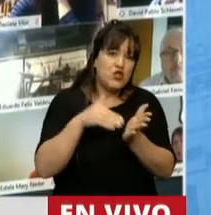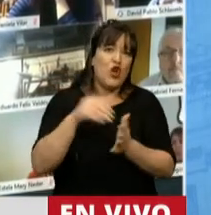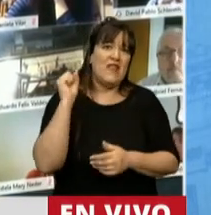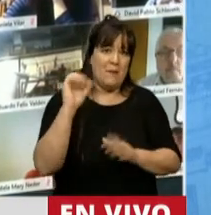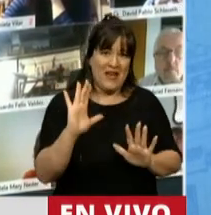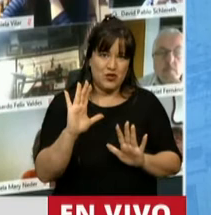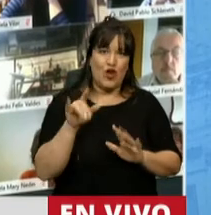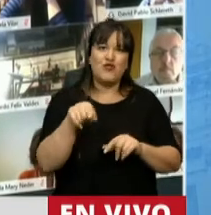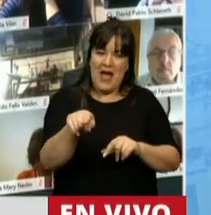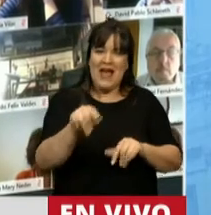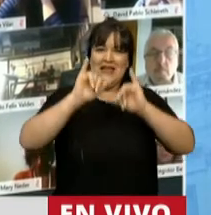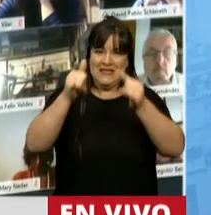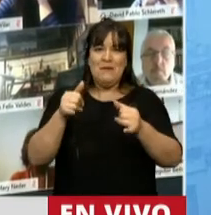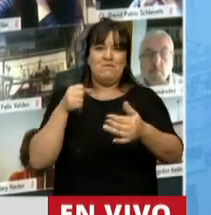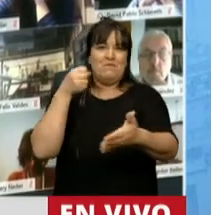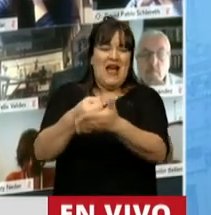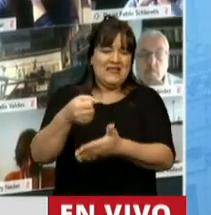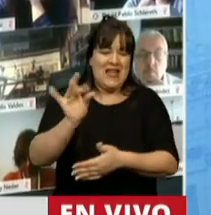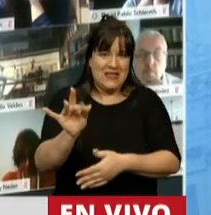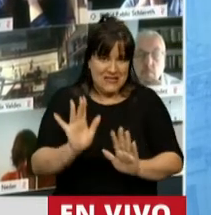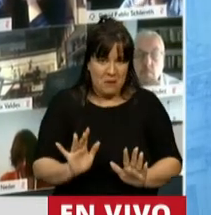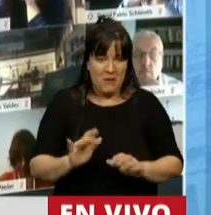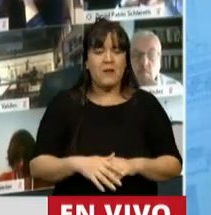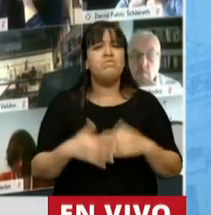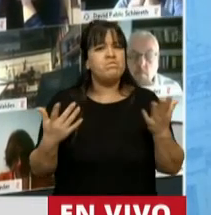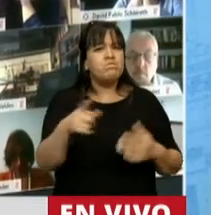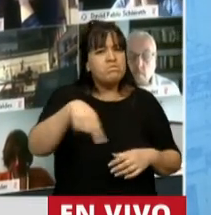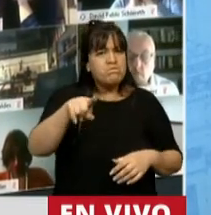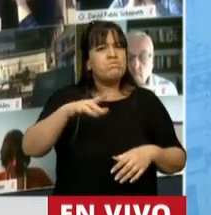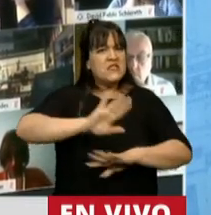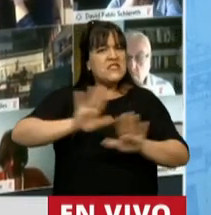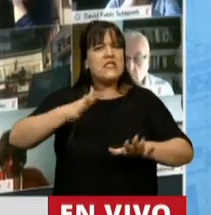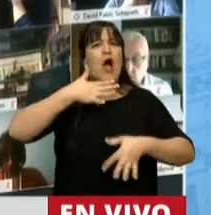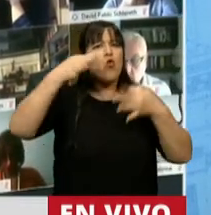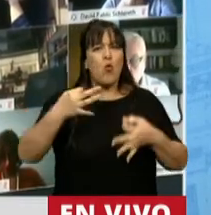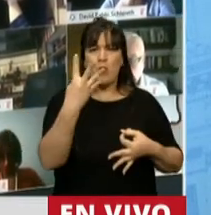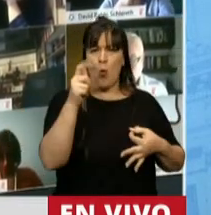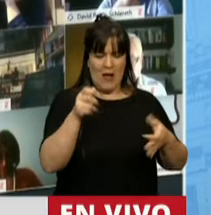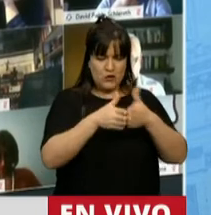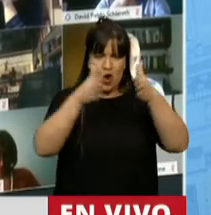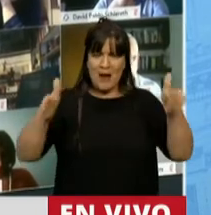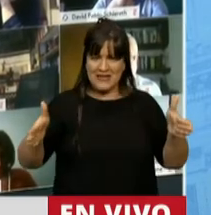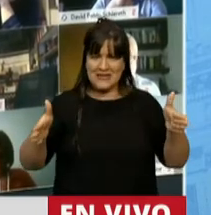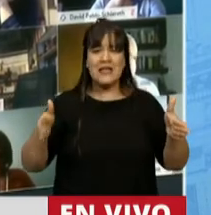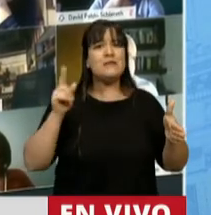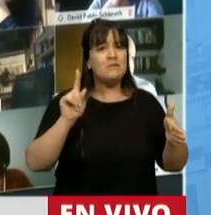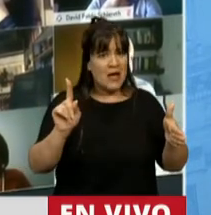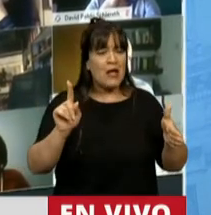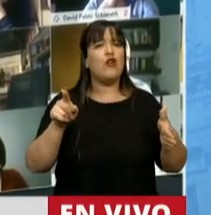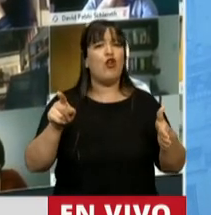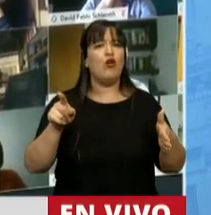las partidas necesarias para fin de año. Es decir, que se ha cumplido en el primer cuatrimestre, restando dos